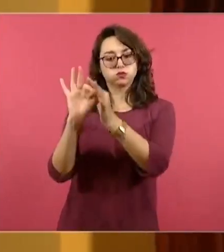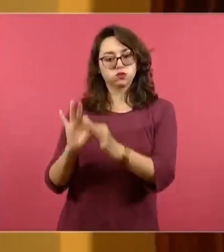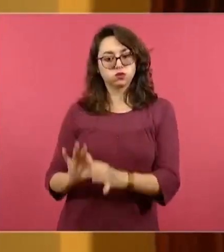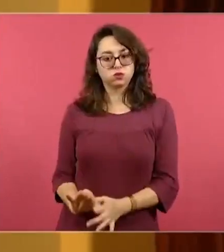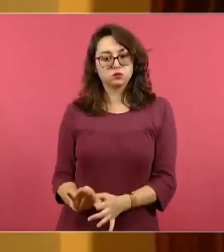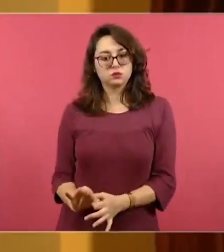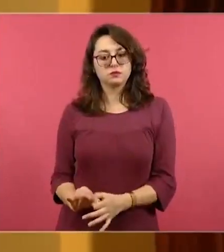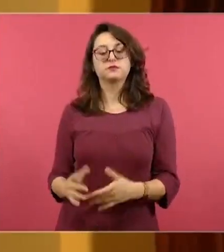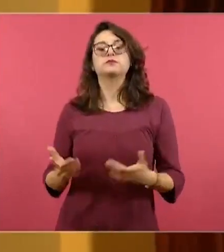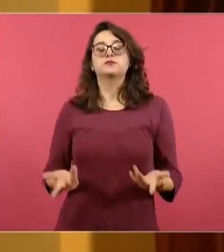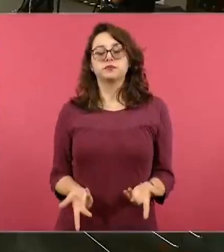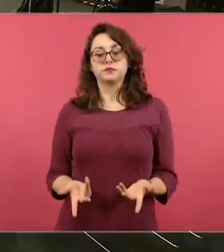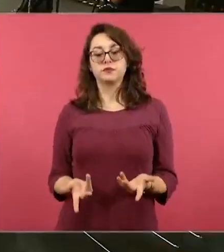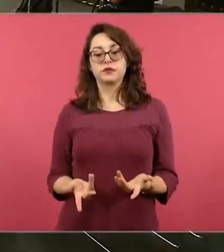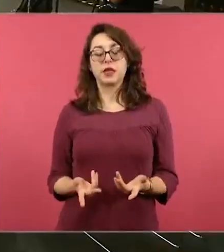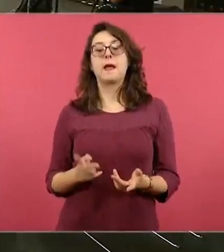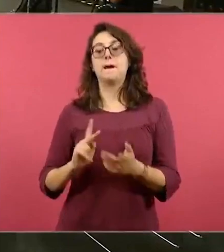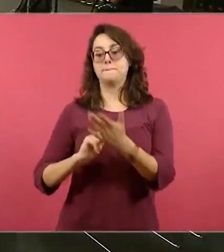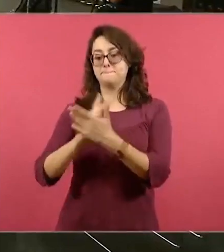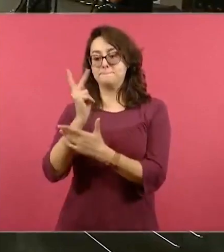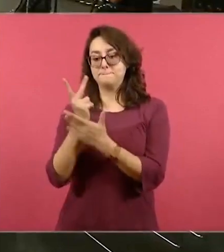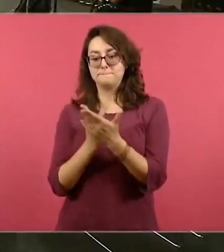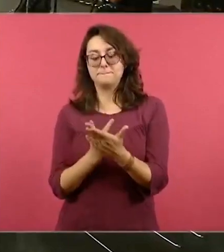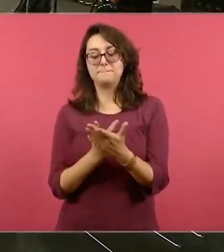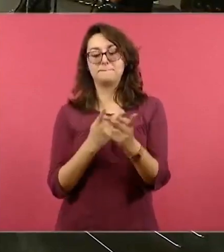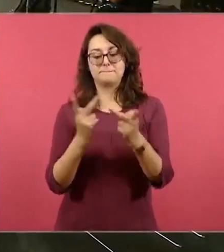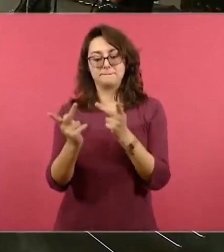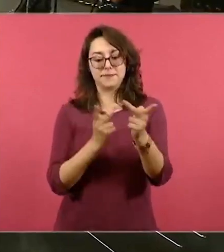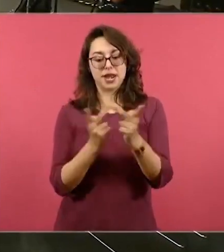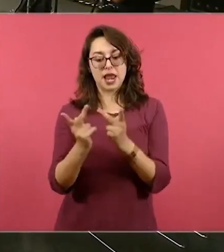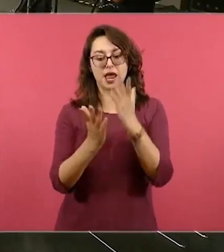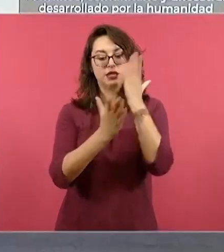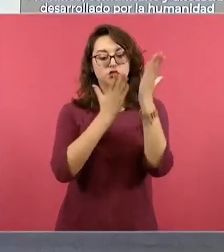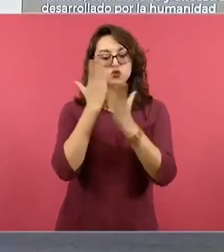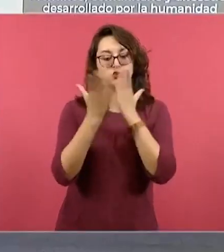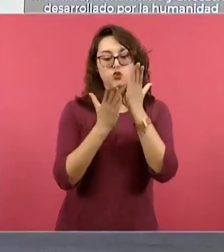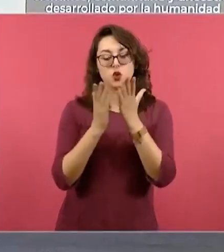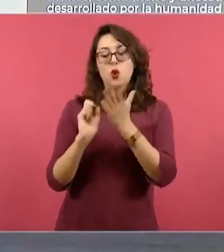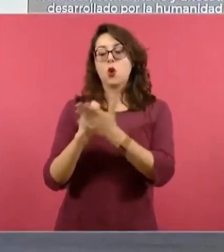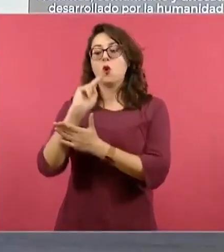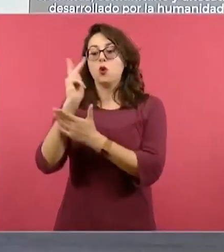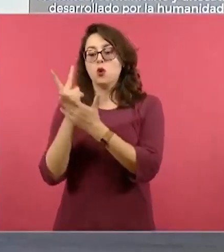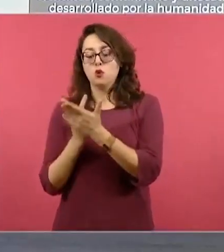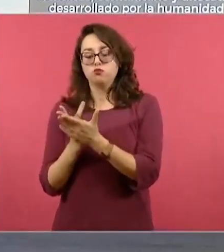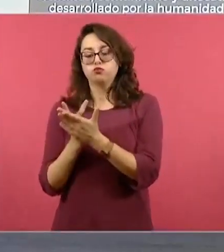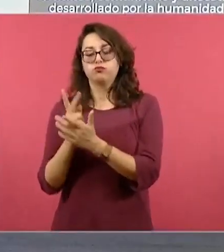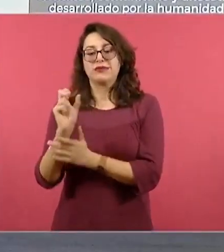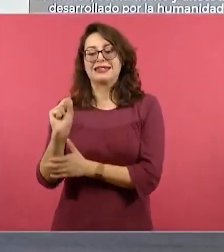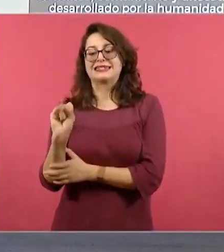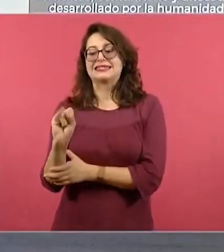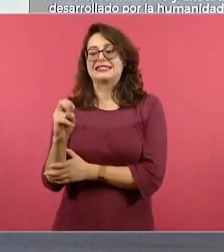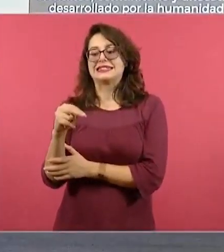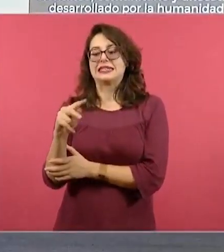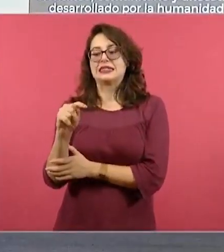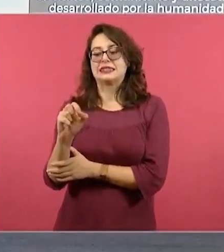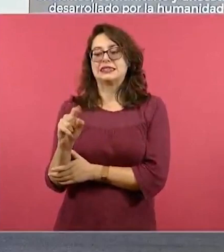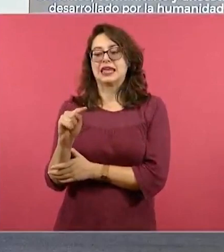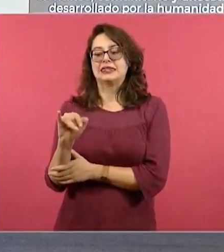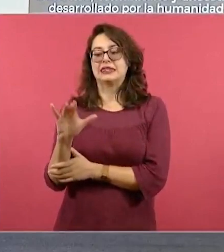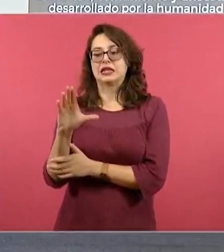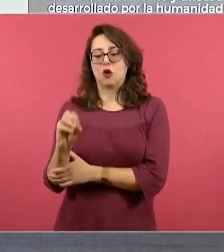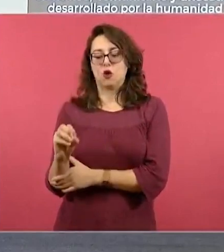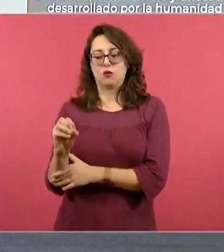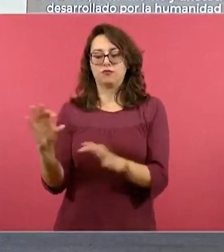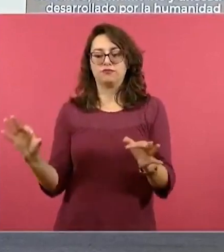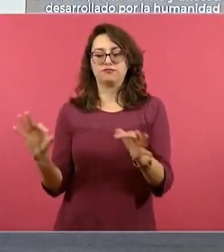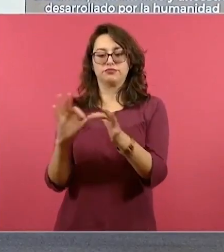al plan de estudios y al programa sintético. Recordemos que el programa sintético, pues es lo que pedagógicamente se conoce como